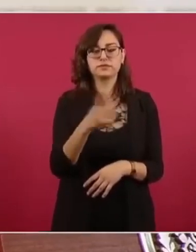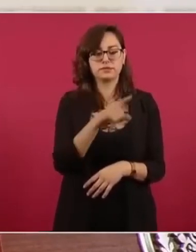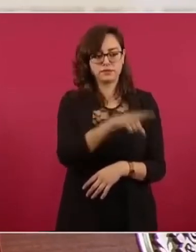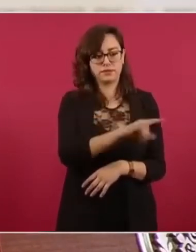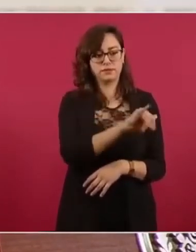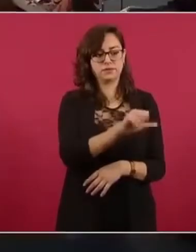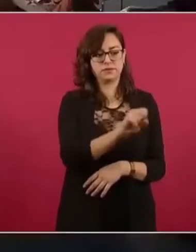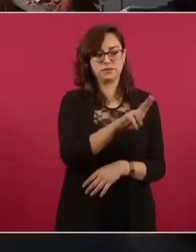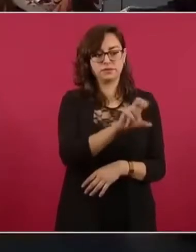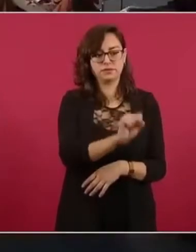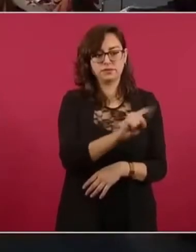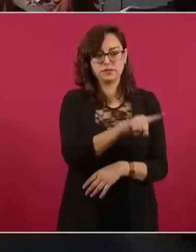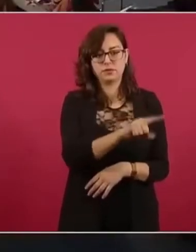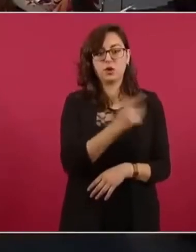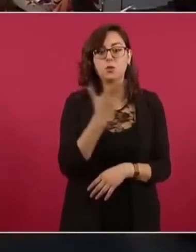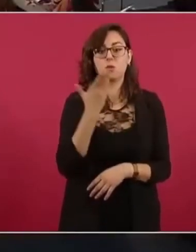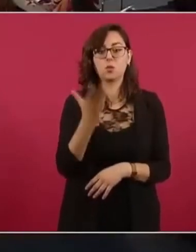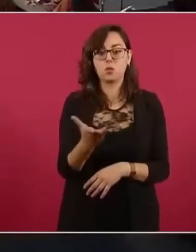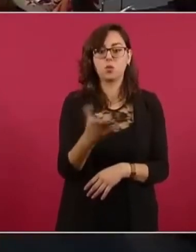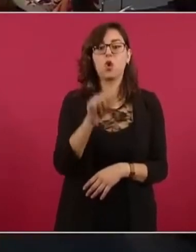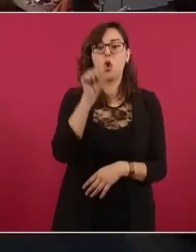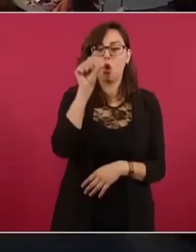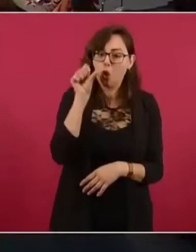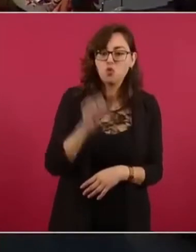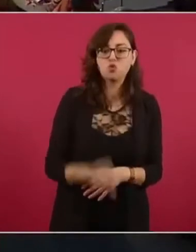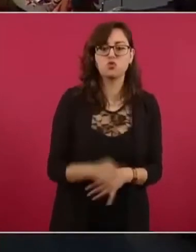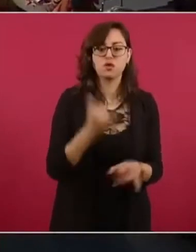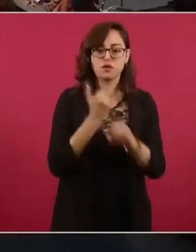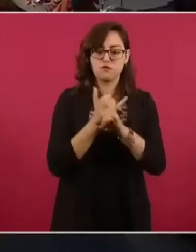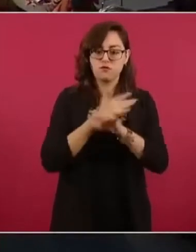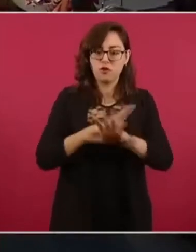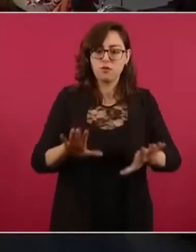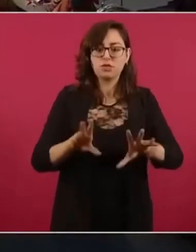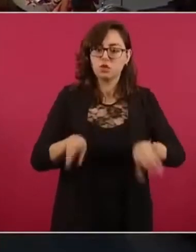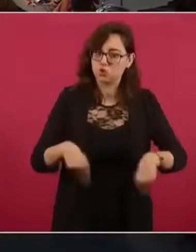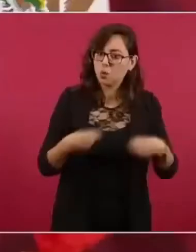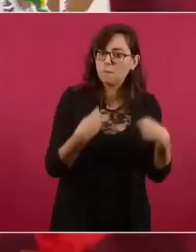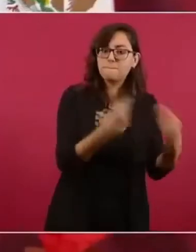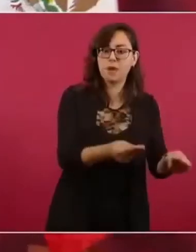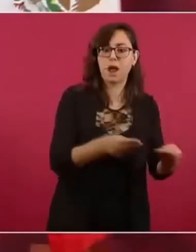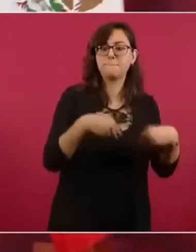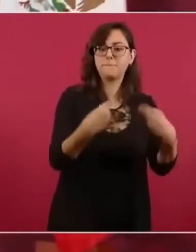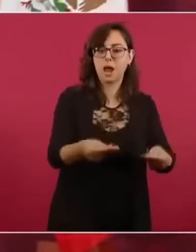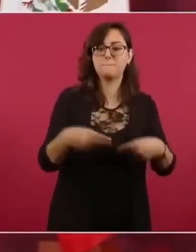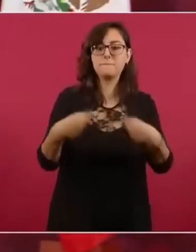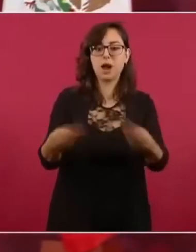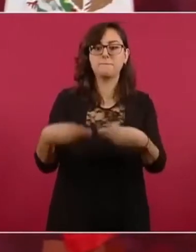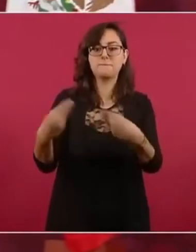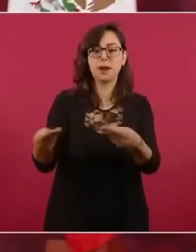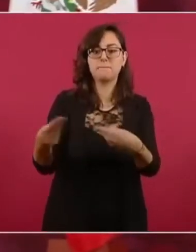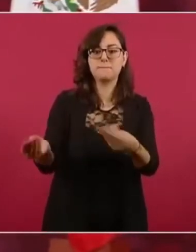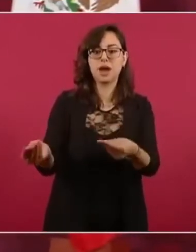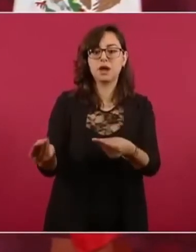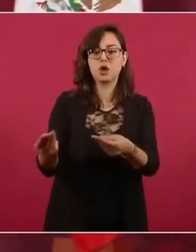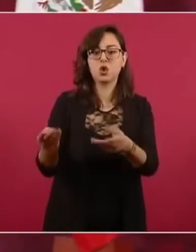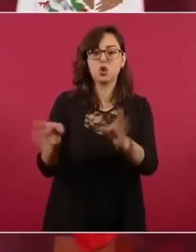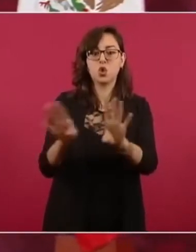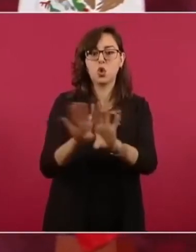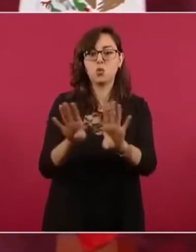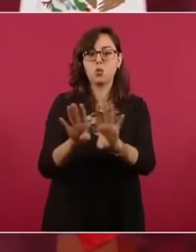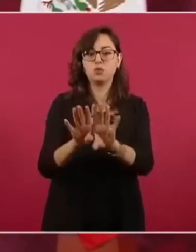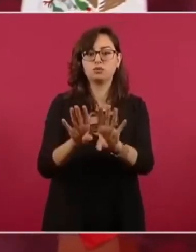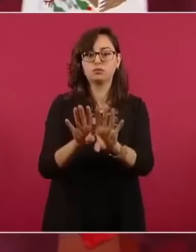de hoy les entregue los resúmenes de los dos dictámenes